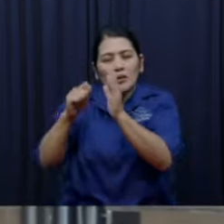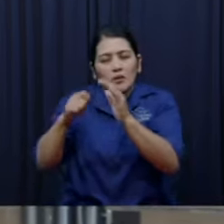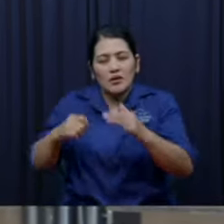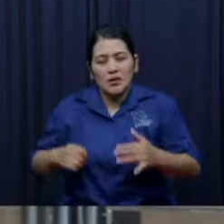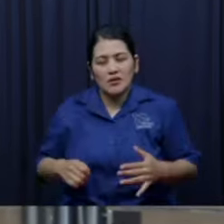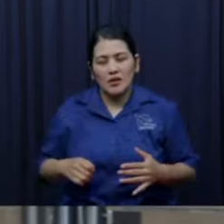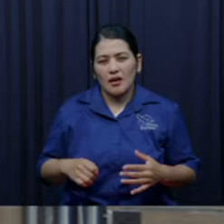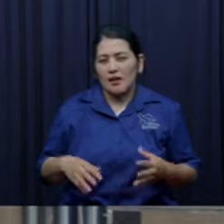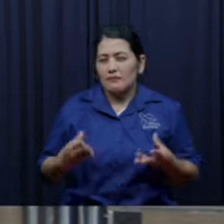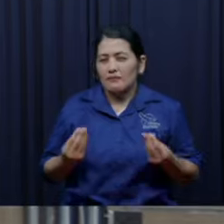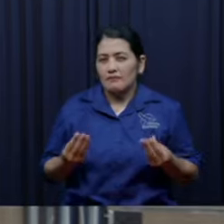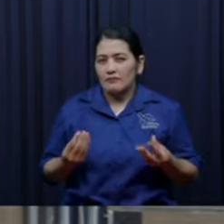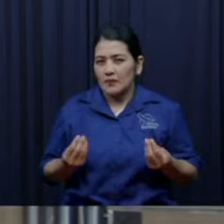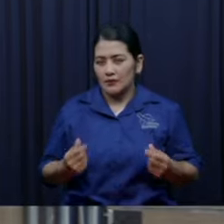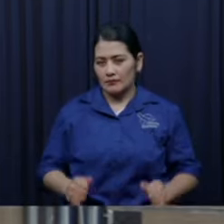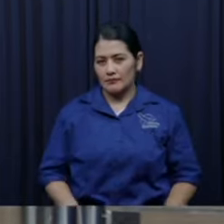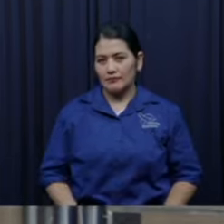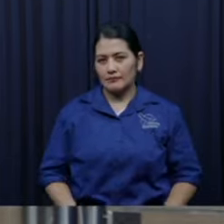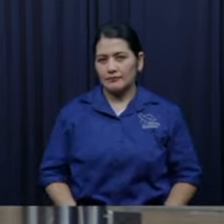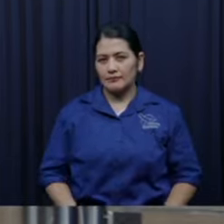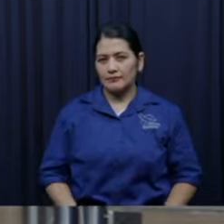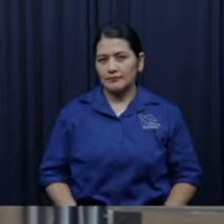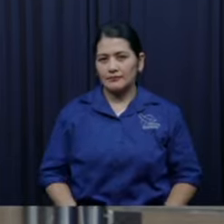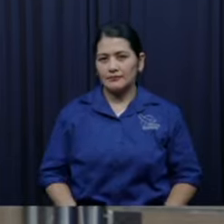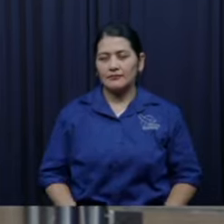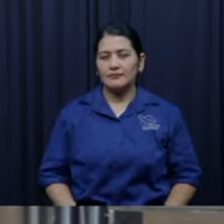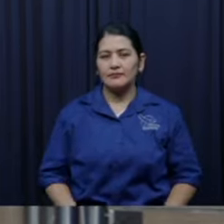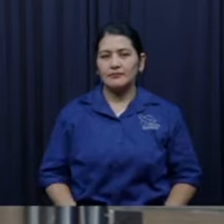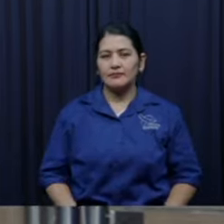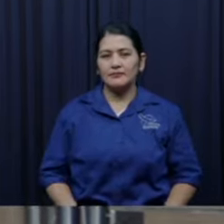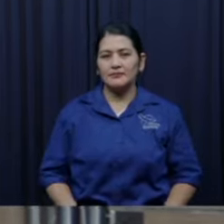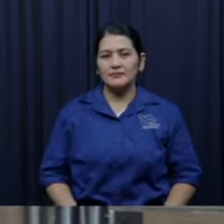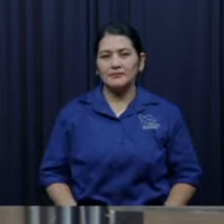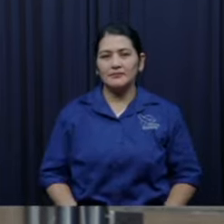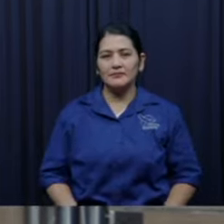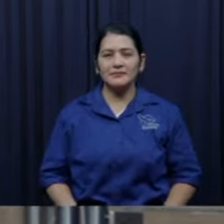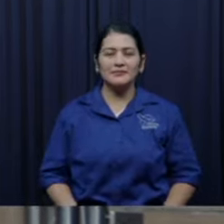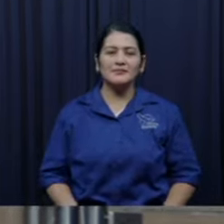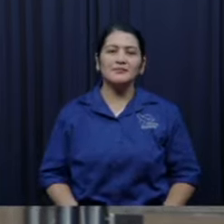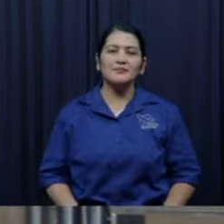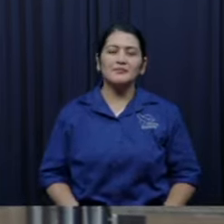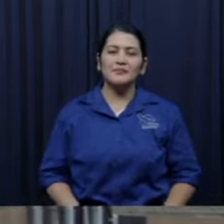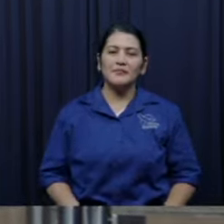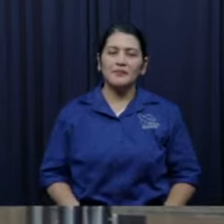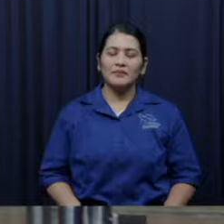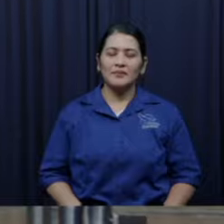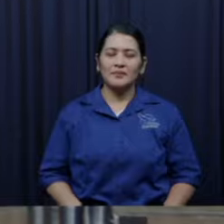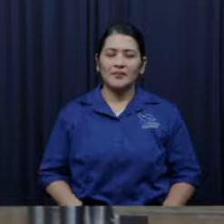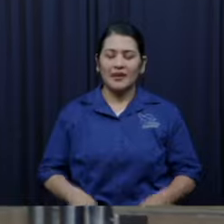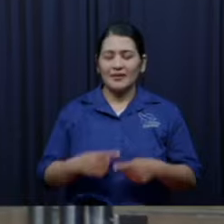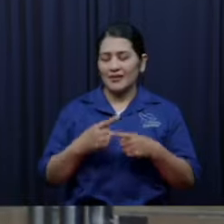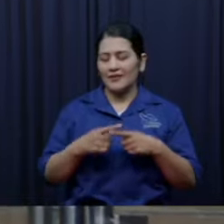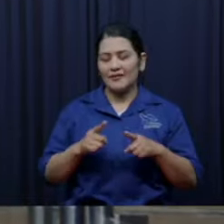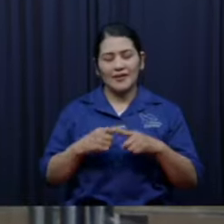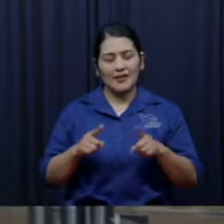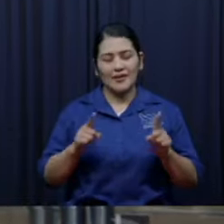mire cuando rompa récord de taquilla la monja blanca sería bueno así pero